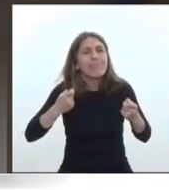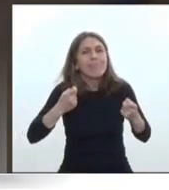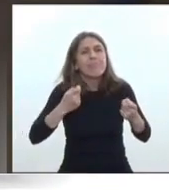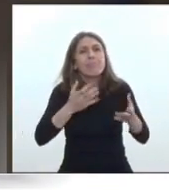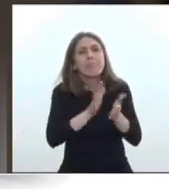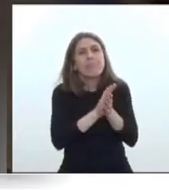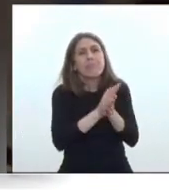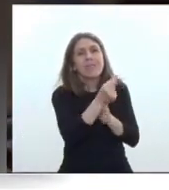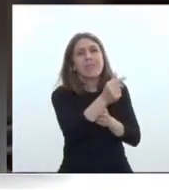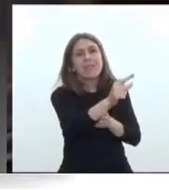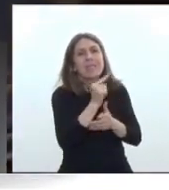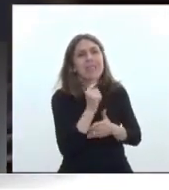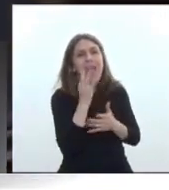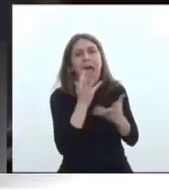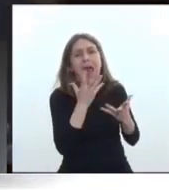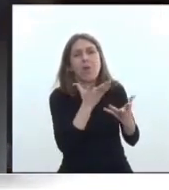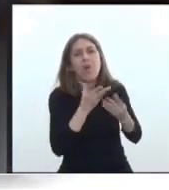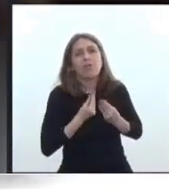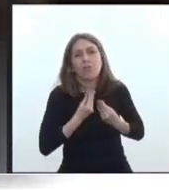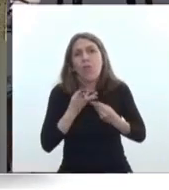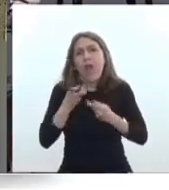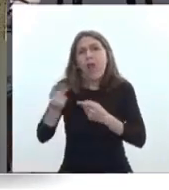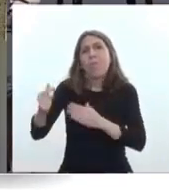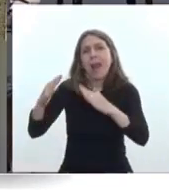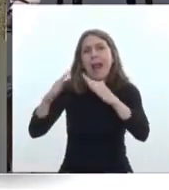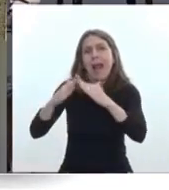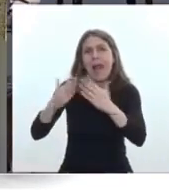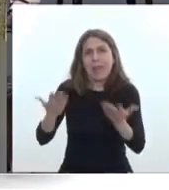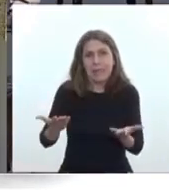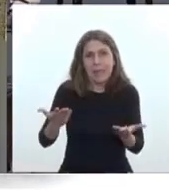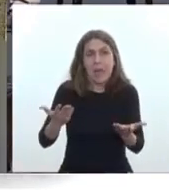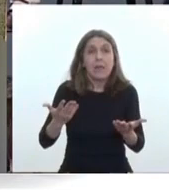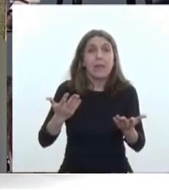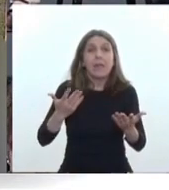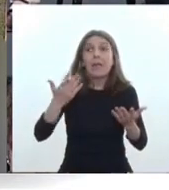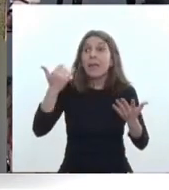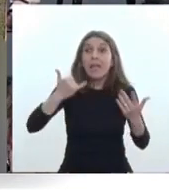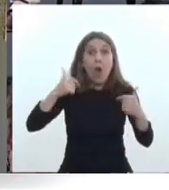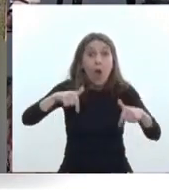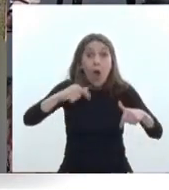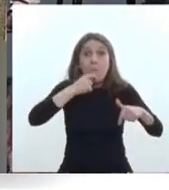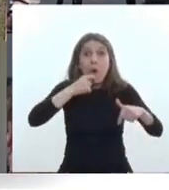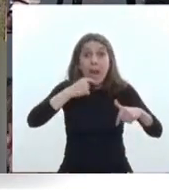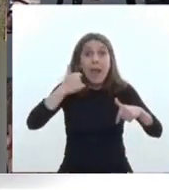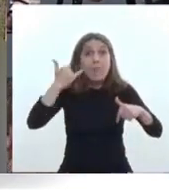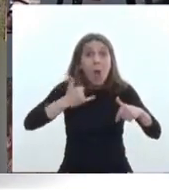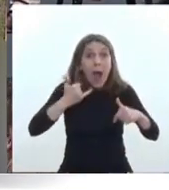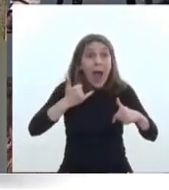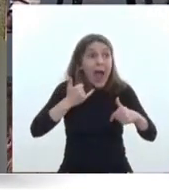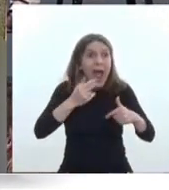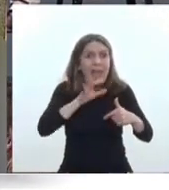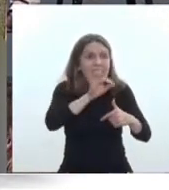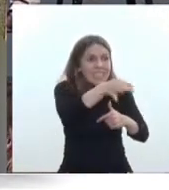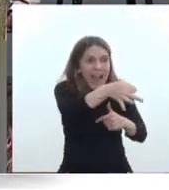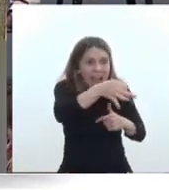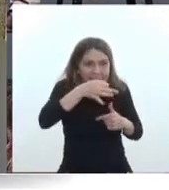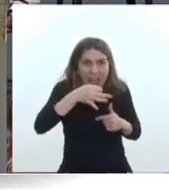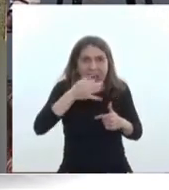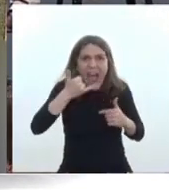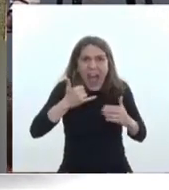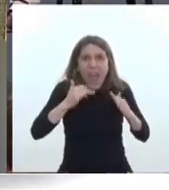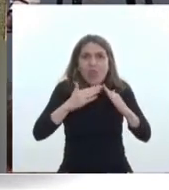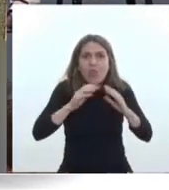para poder acceder a la casa propia. Y tener un techo hoy en día es parte de la condición humana.